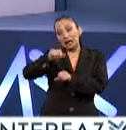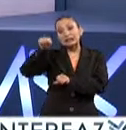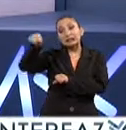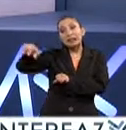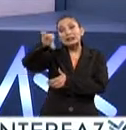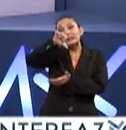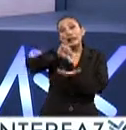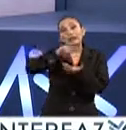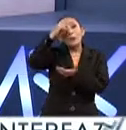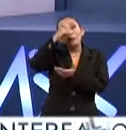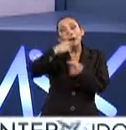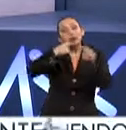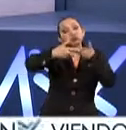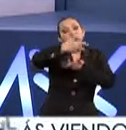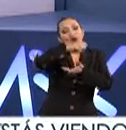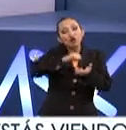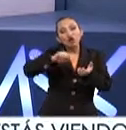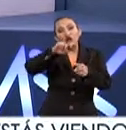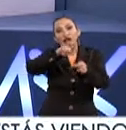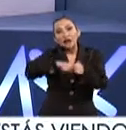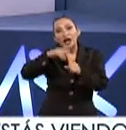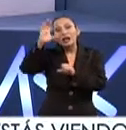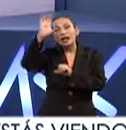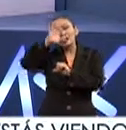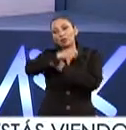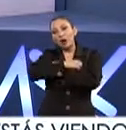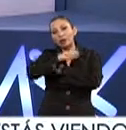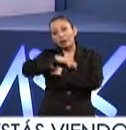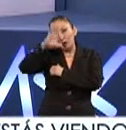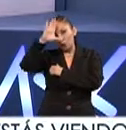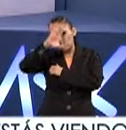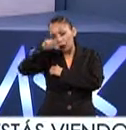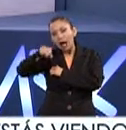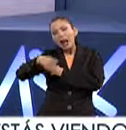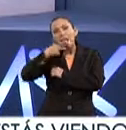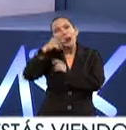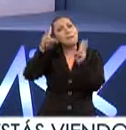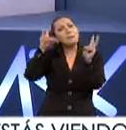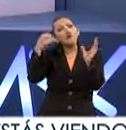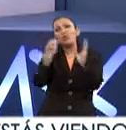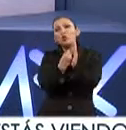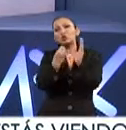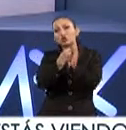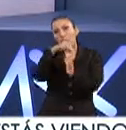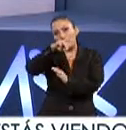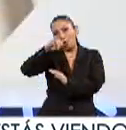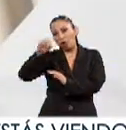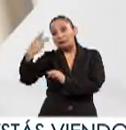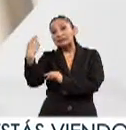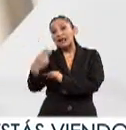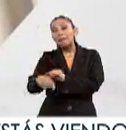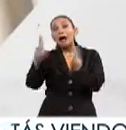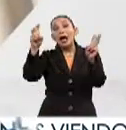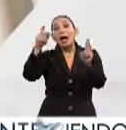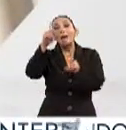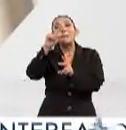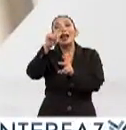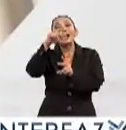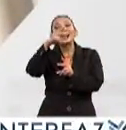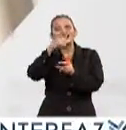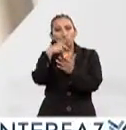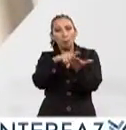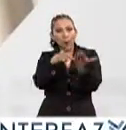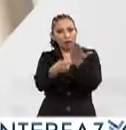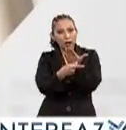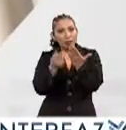del Centro para la Gestión Social Educativa y Cultural y bueno con él vamos a hablar sobre un MOOC muy interesante se llama Planeación de